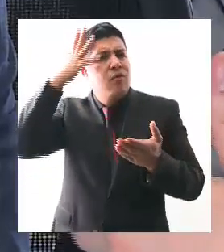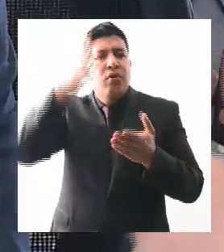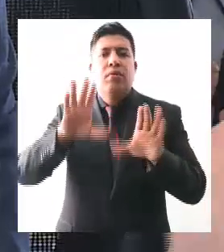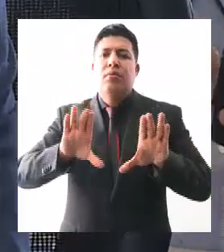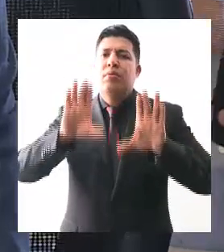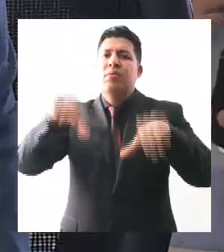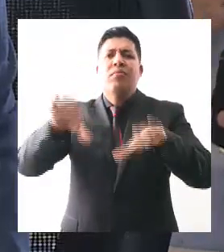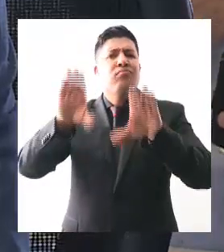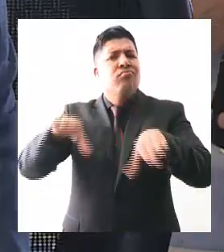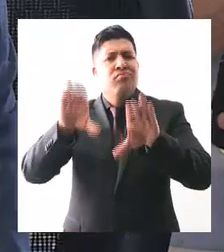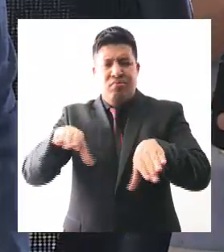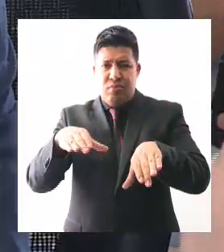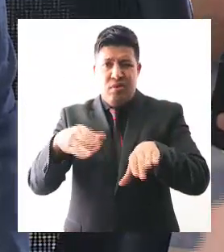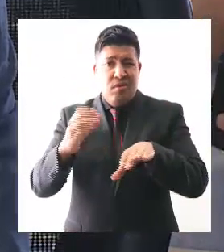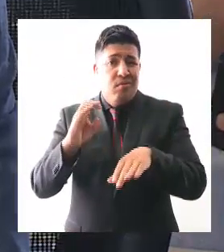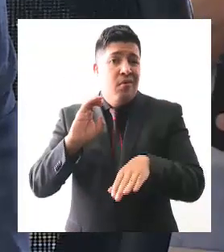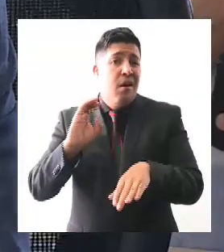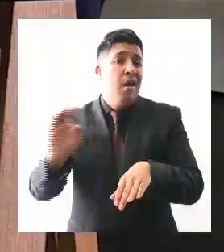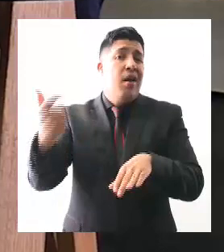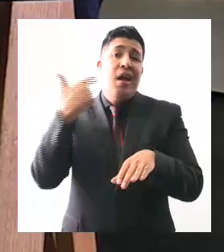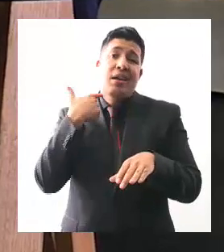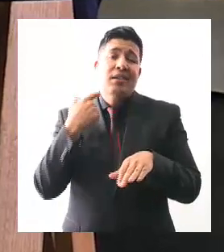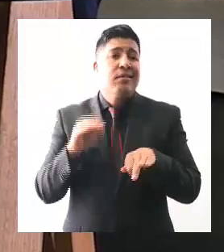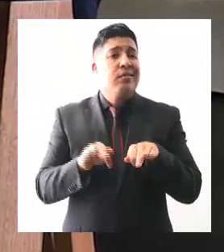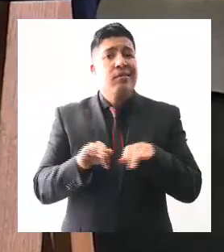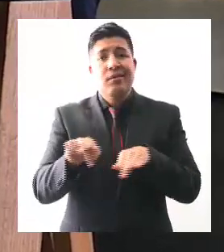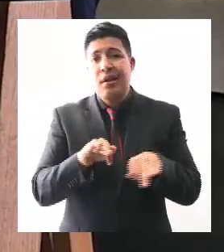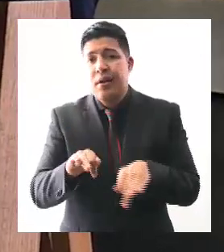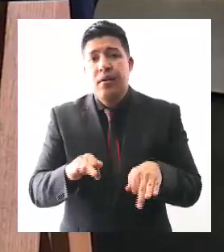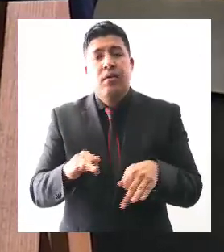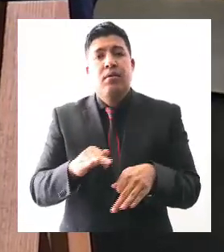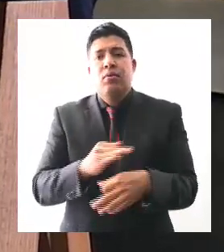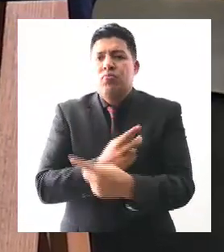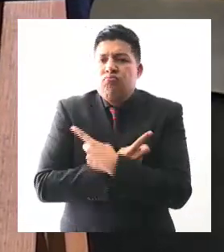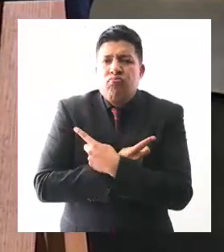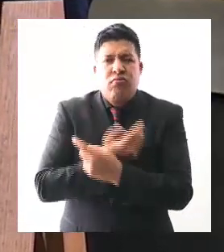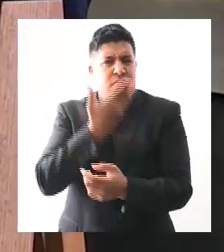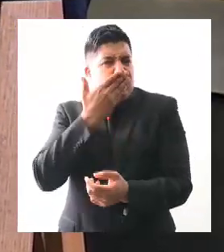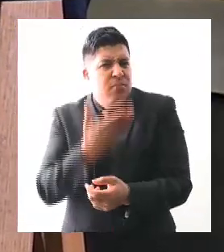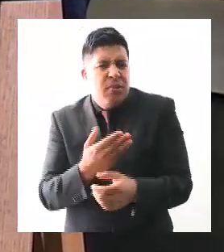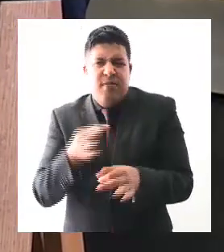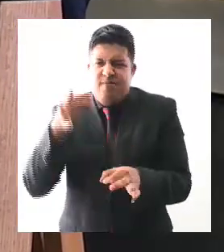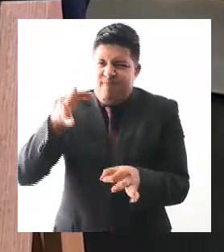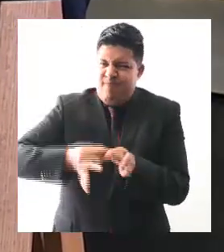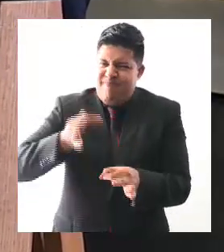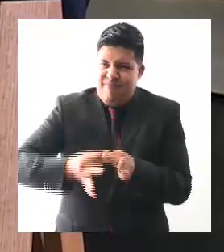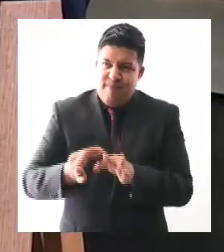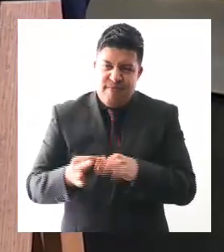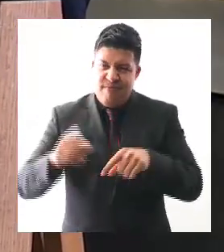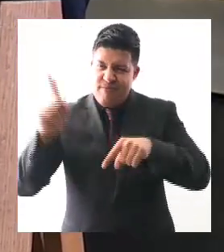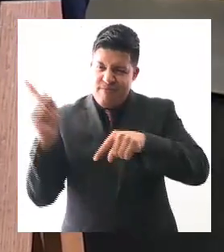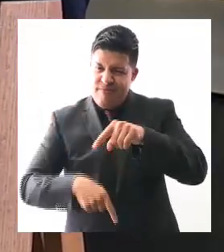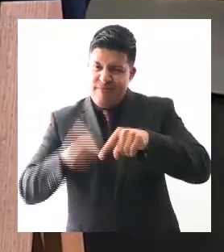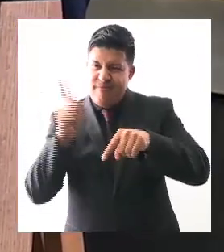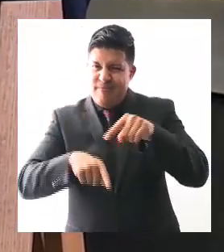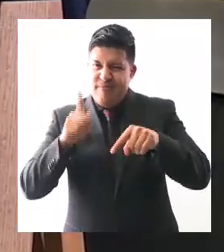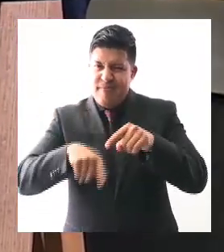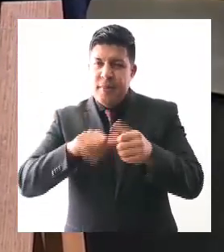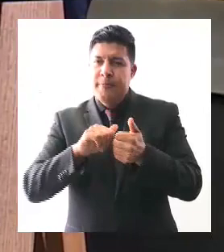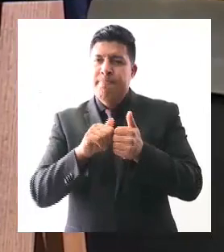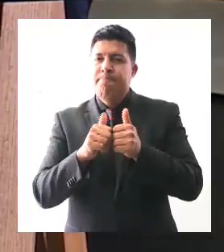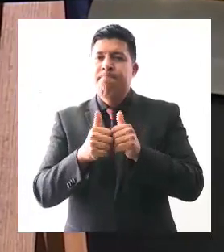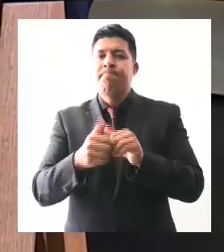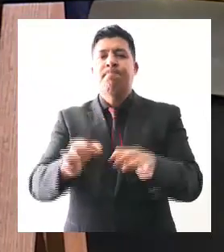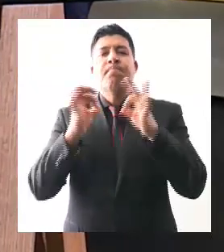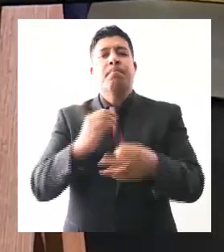tuvo un trabajo, que tuvo disciplina, que cumplió con todo lo que se le establecía